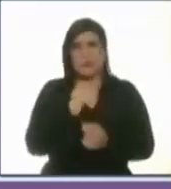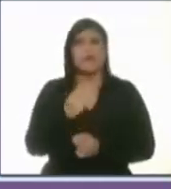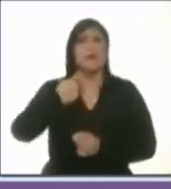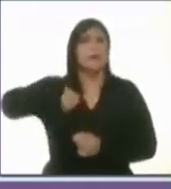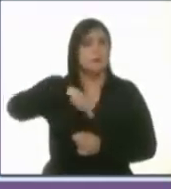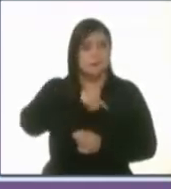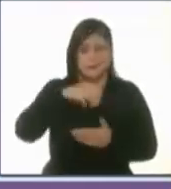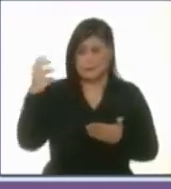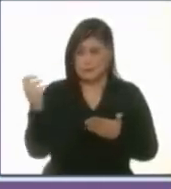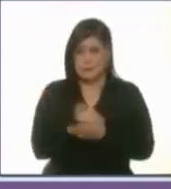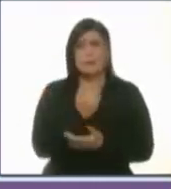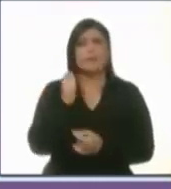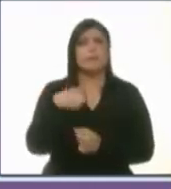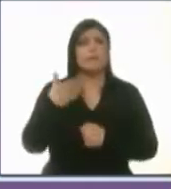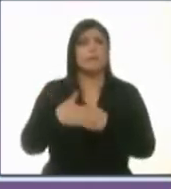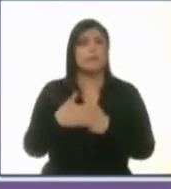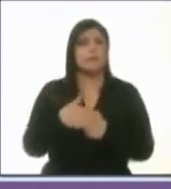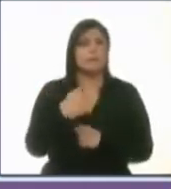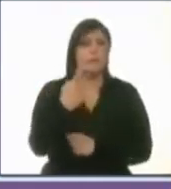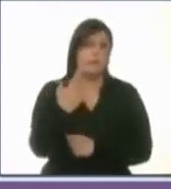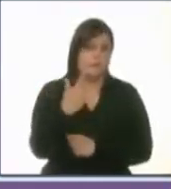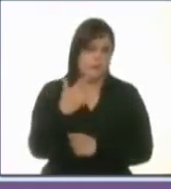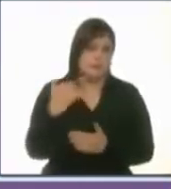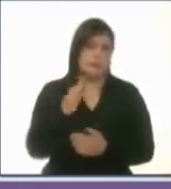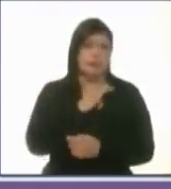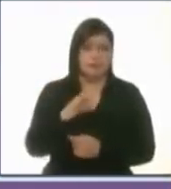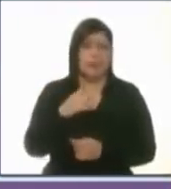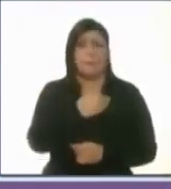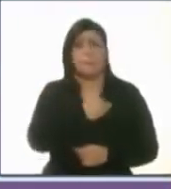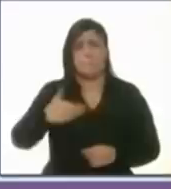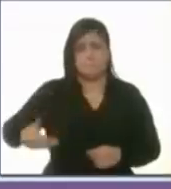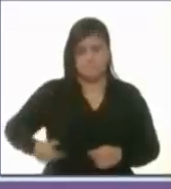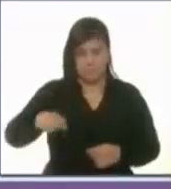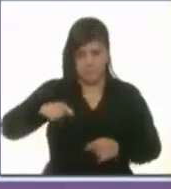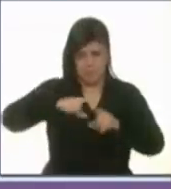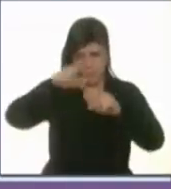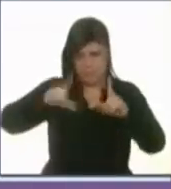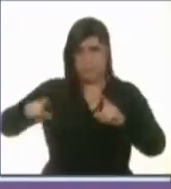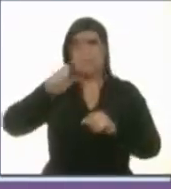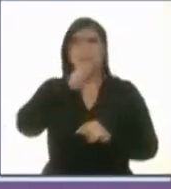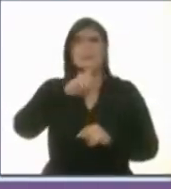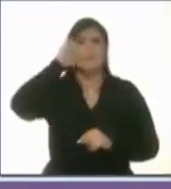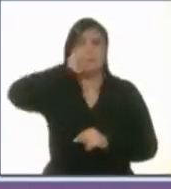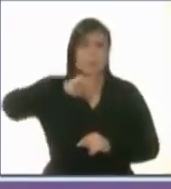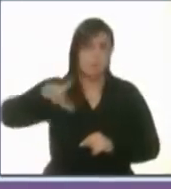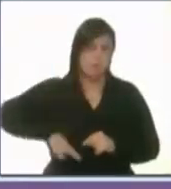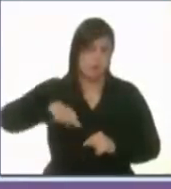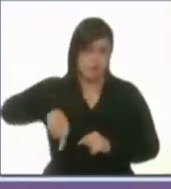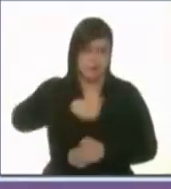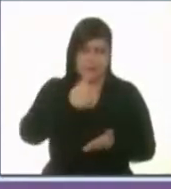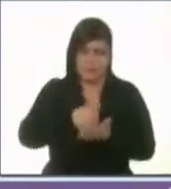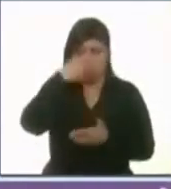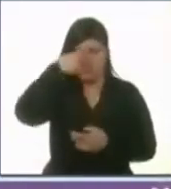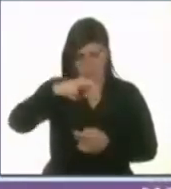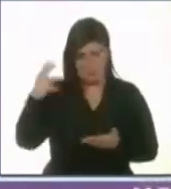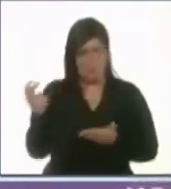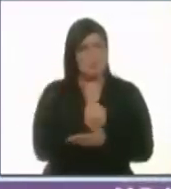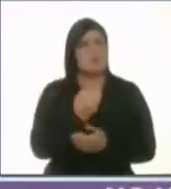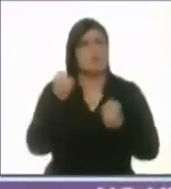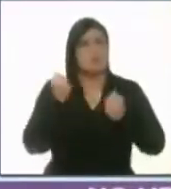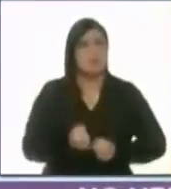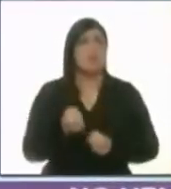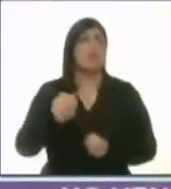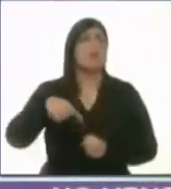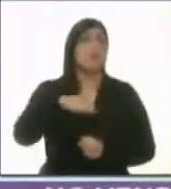a ganar el próximo 1 de julio la presidencia de la república y la jefatura de gobierno de la Ciudad de México y